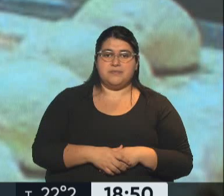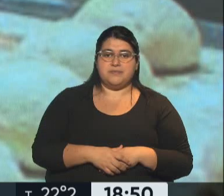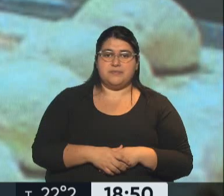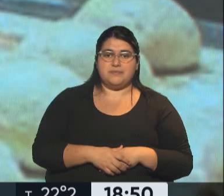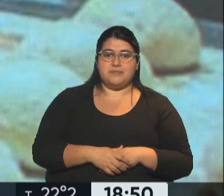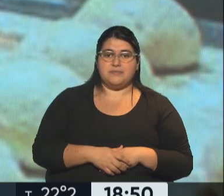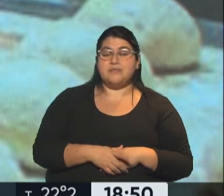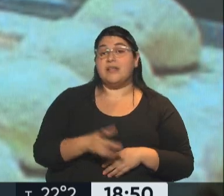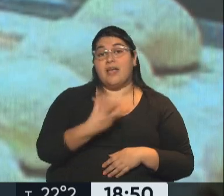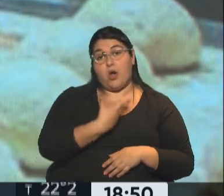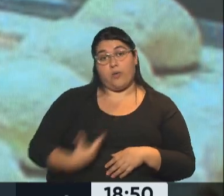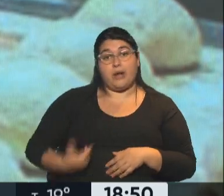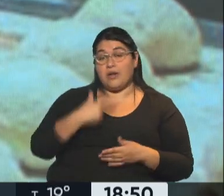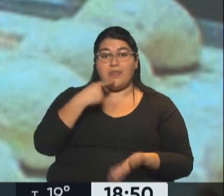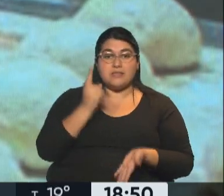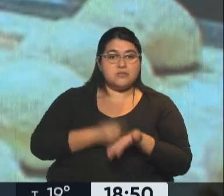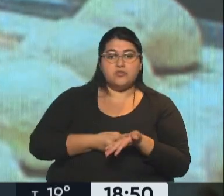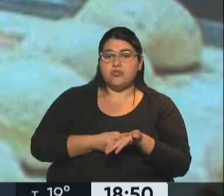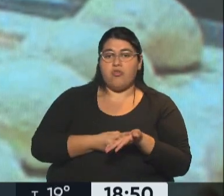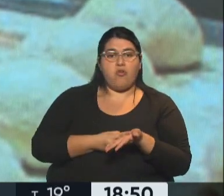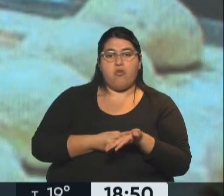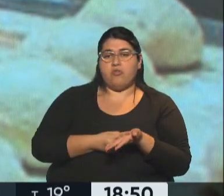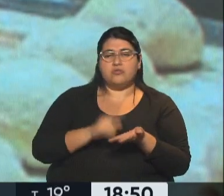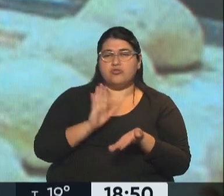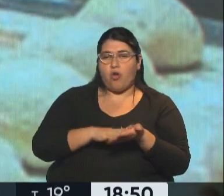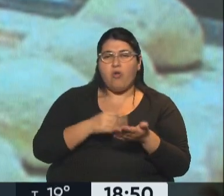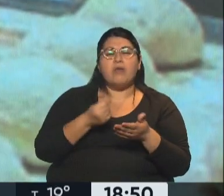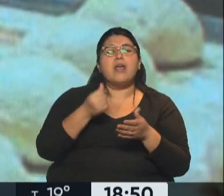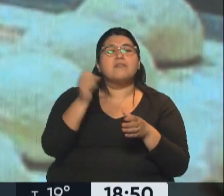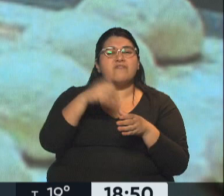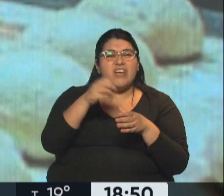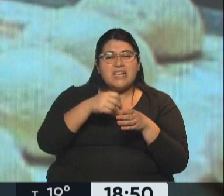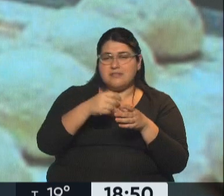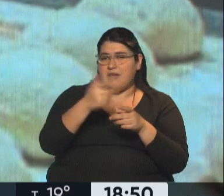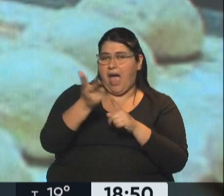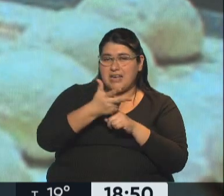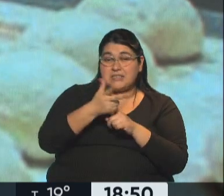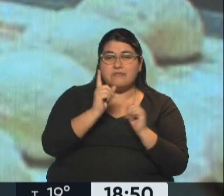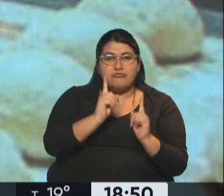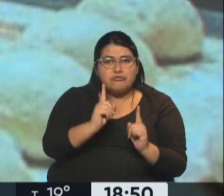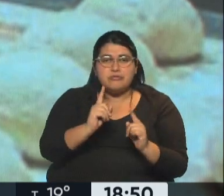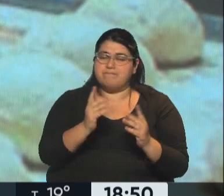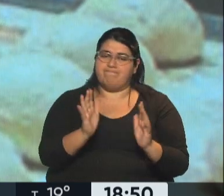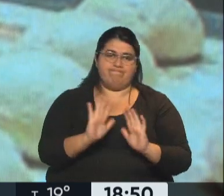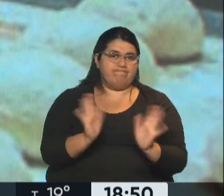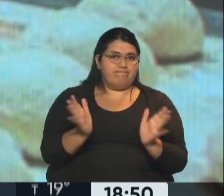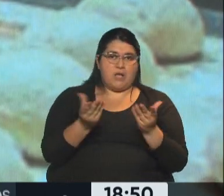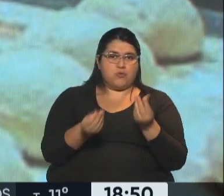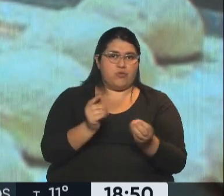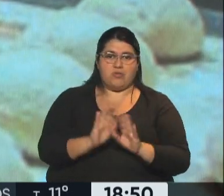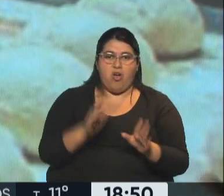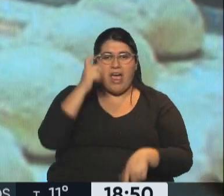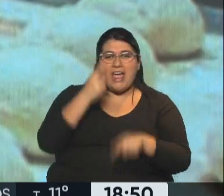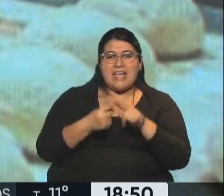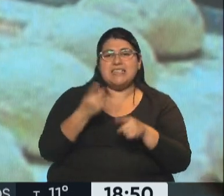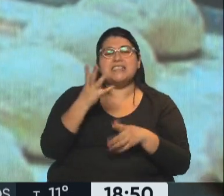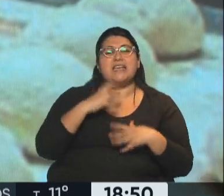El gobierno decidió poner fin al Fondo Estabilizador del Trigo Argentino, una medida que había sido propuesta en su momento por el exsecretario